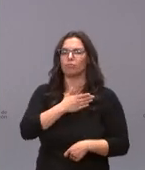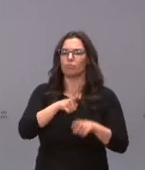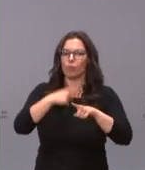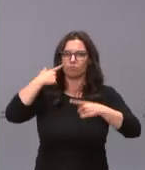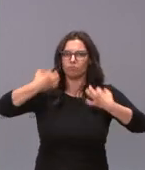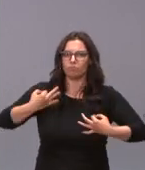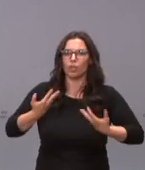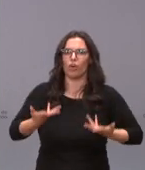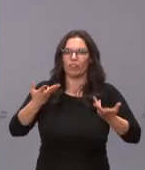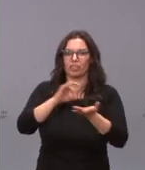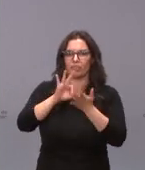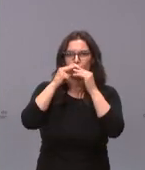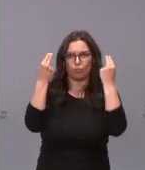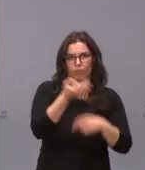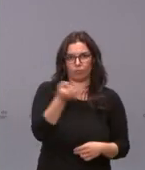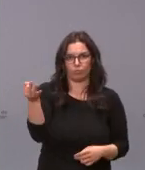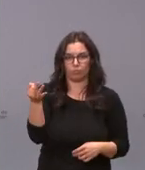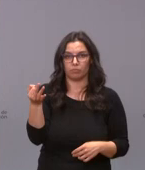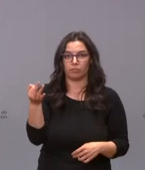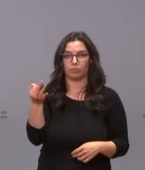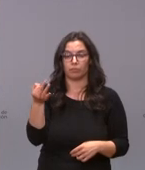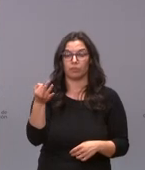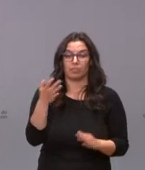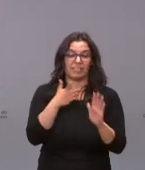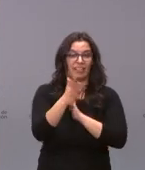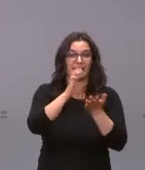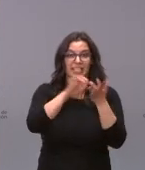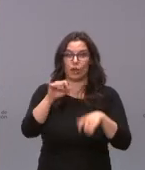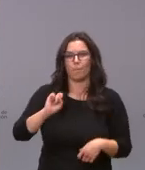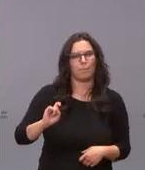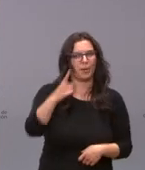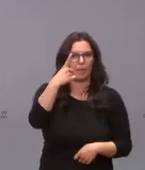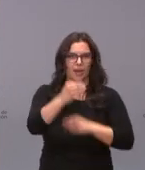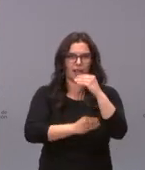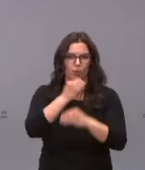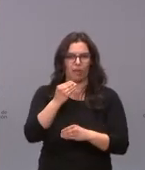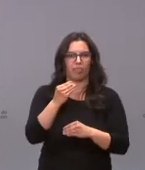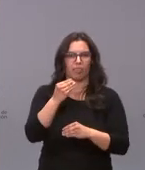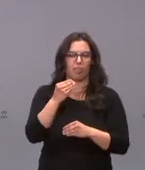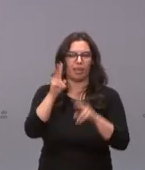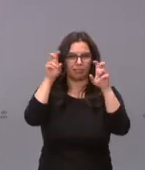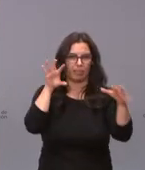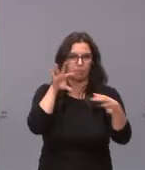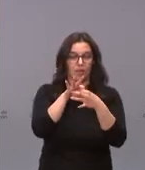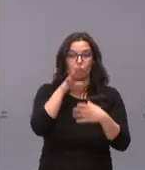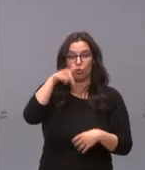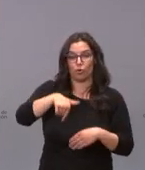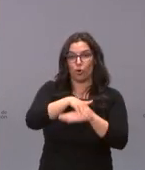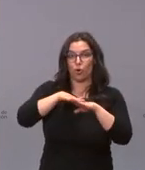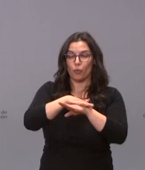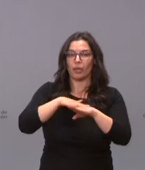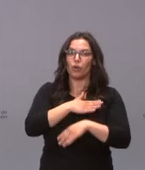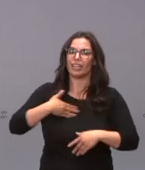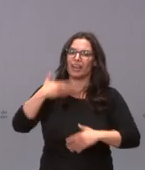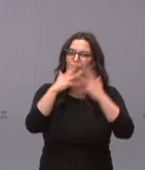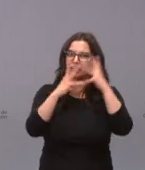prestación de los servicios públicos, colocando a Castilla y León como pionera en este tipo de actuaciones. Y es que este Gobierno quiere que la Administración